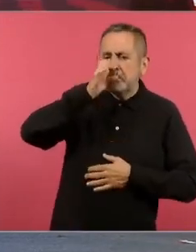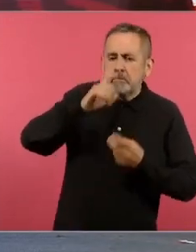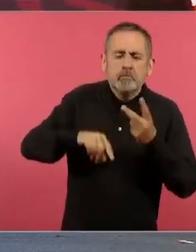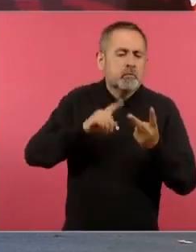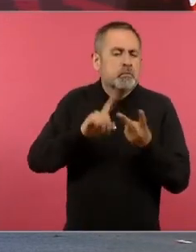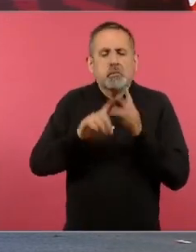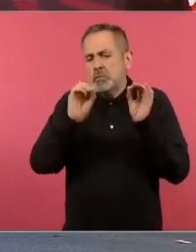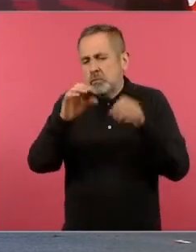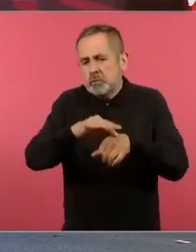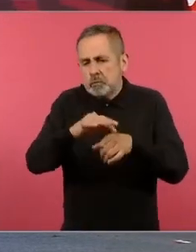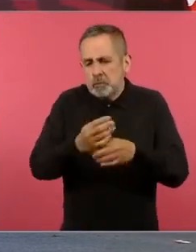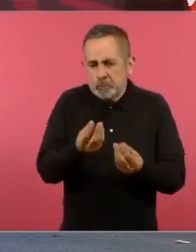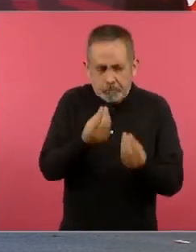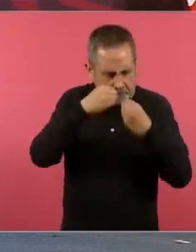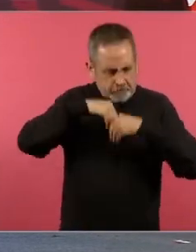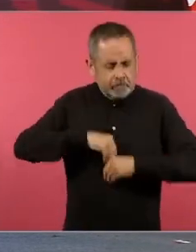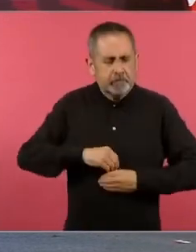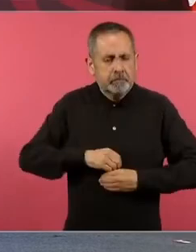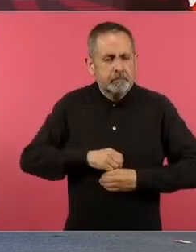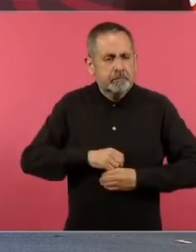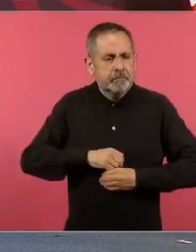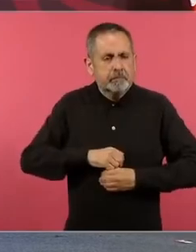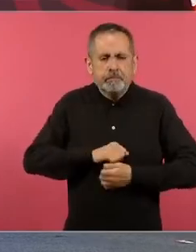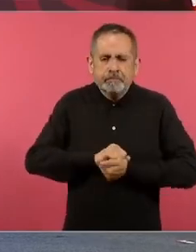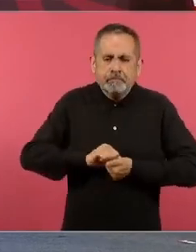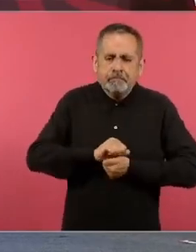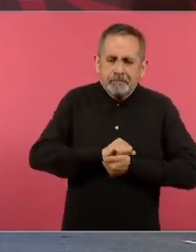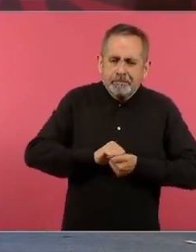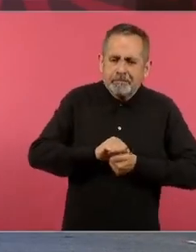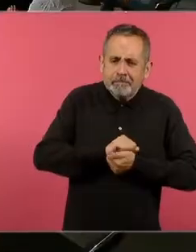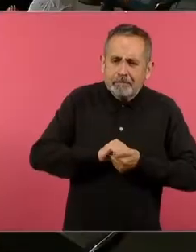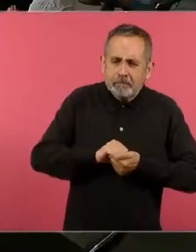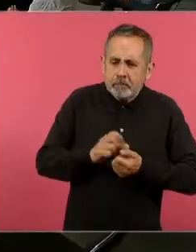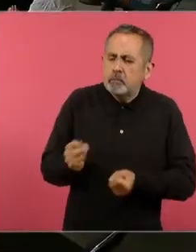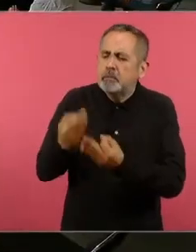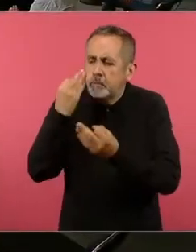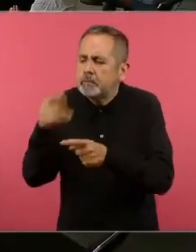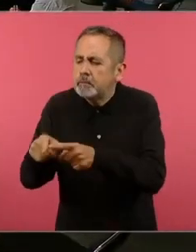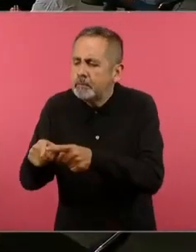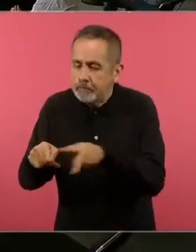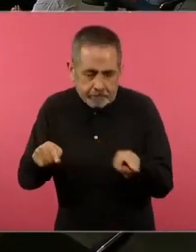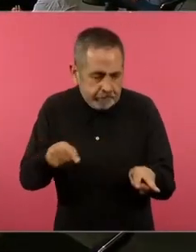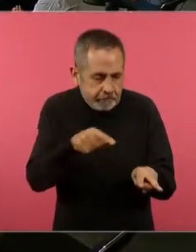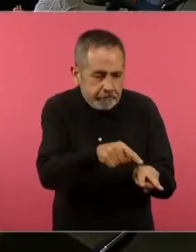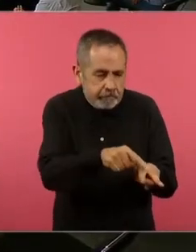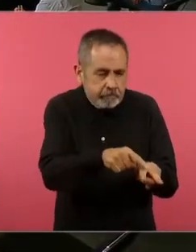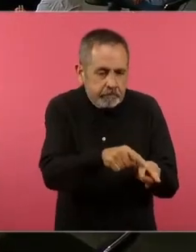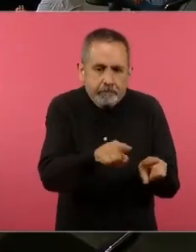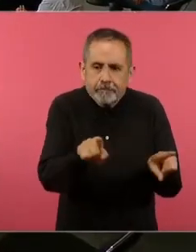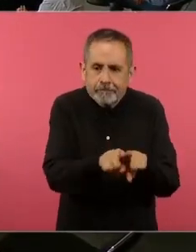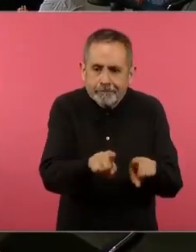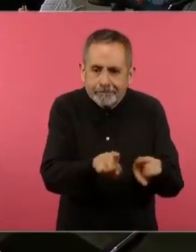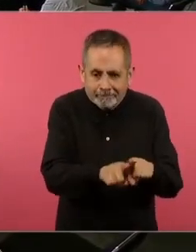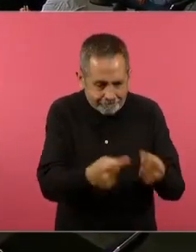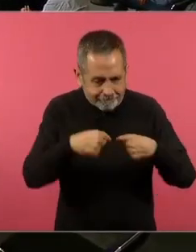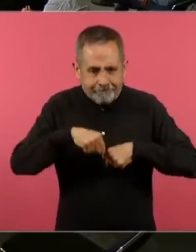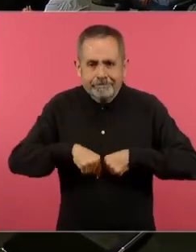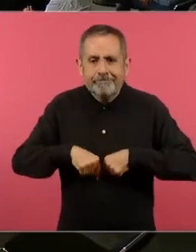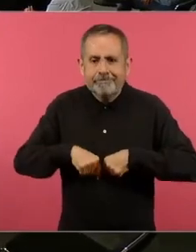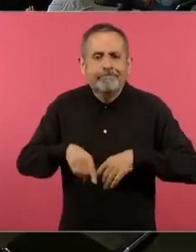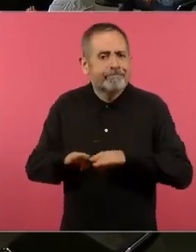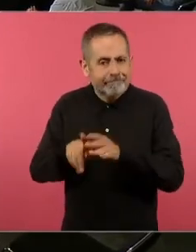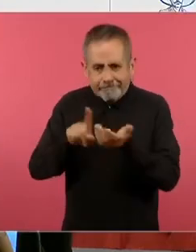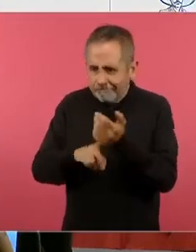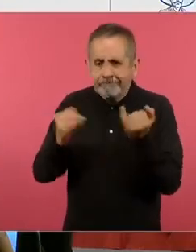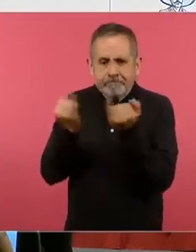comida cuánto tiempo tarda esa digestión ahí salen muchos ejercicios salen muchos ejercicios de que le piden